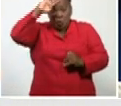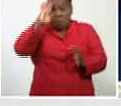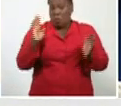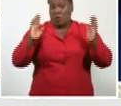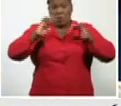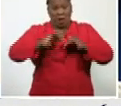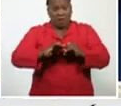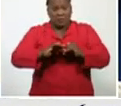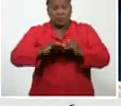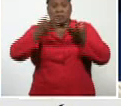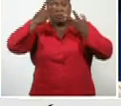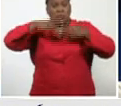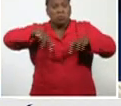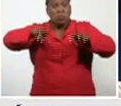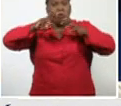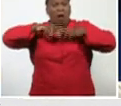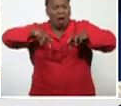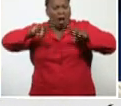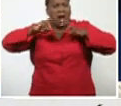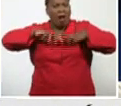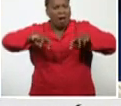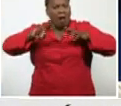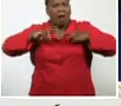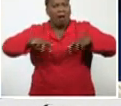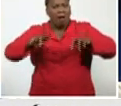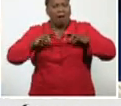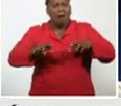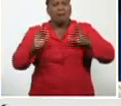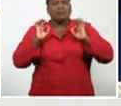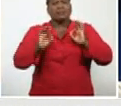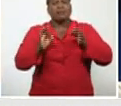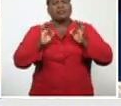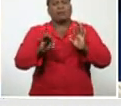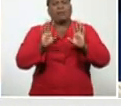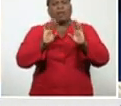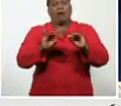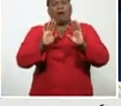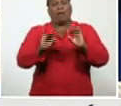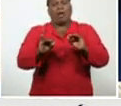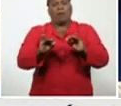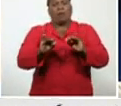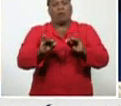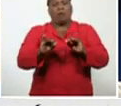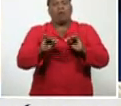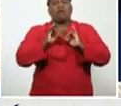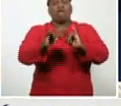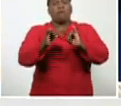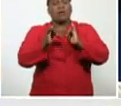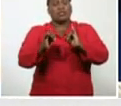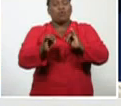revisar, y siempre nos referimos, a la información, de la Organización Mundial, de la Salud,